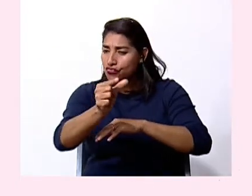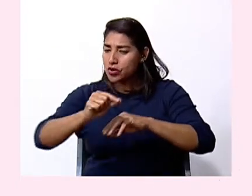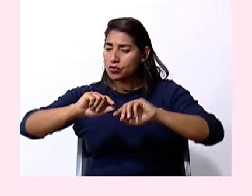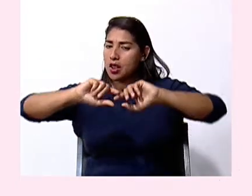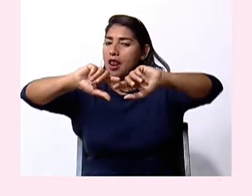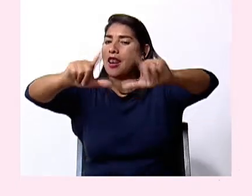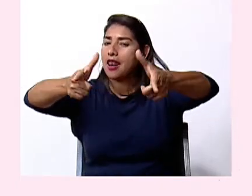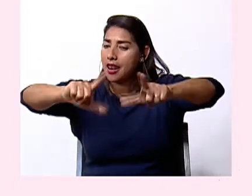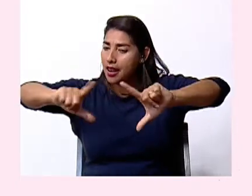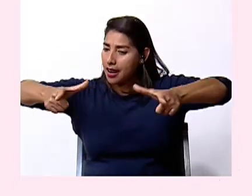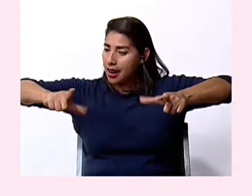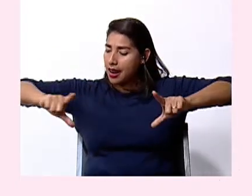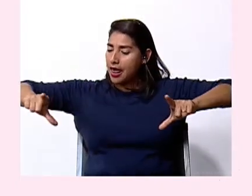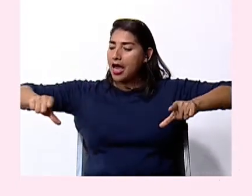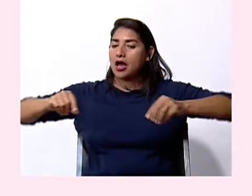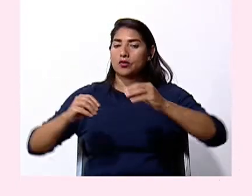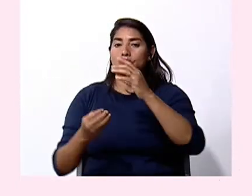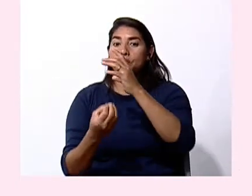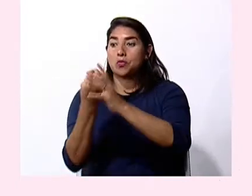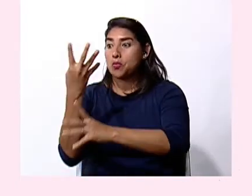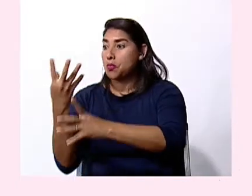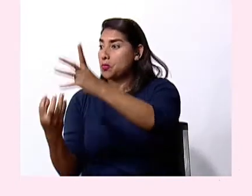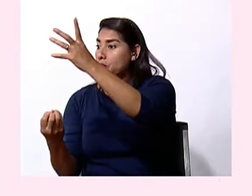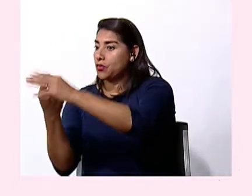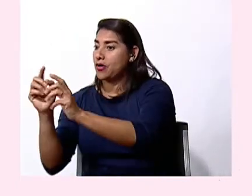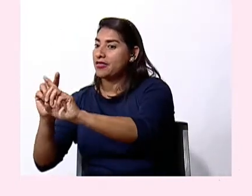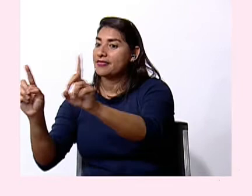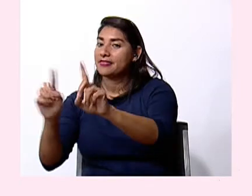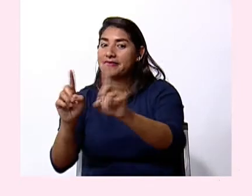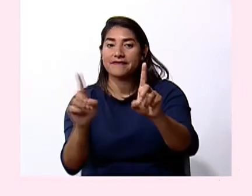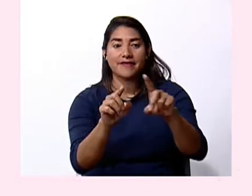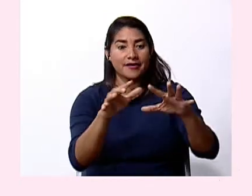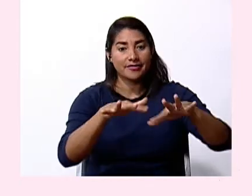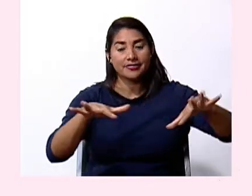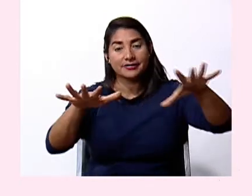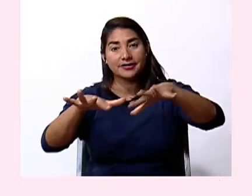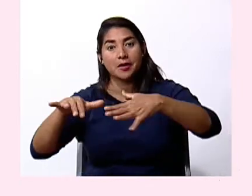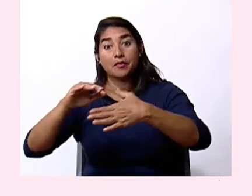lagos las plantas y otros seres vivos.